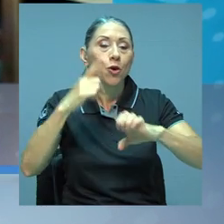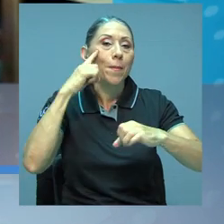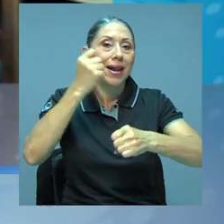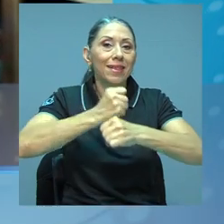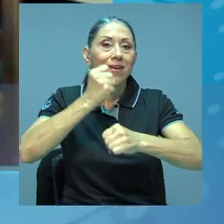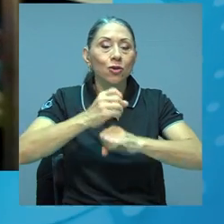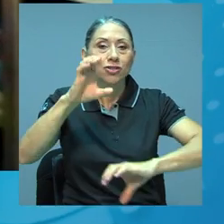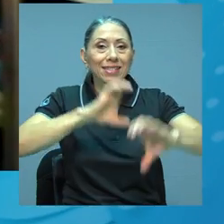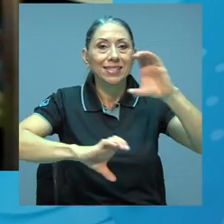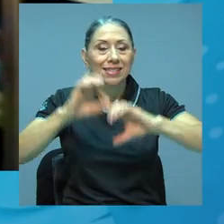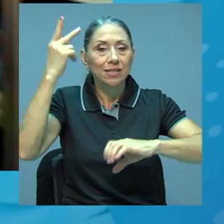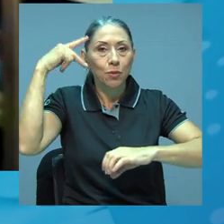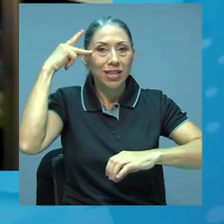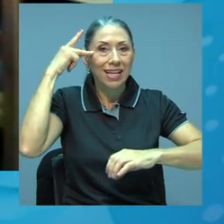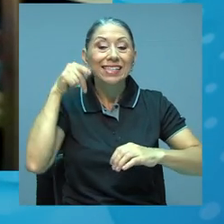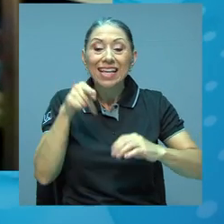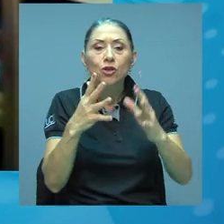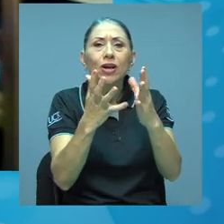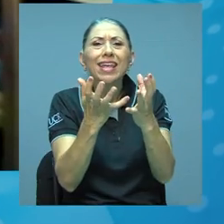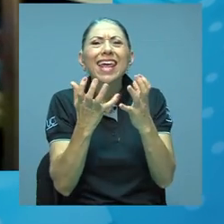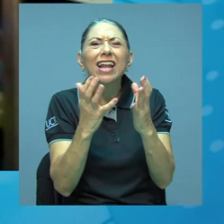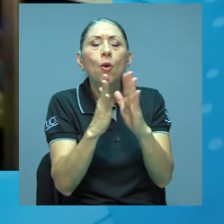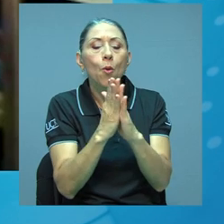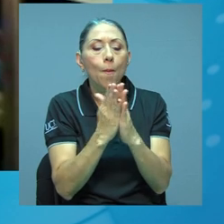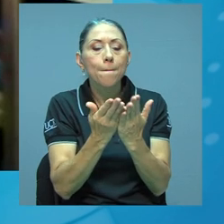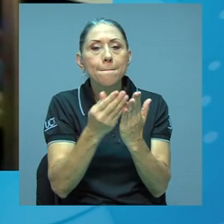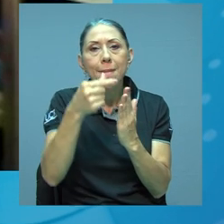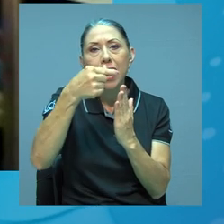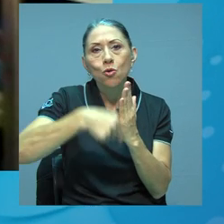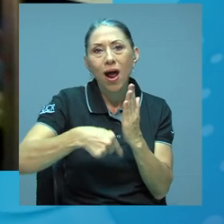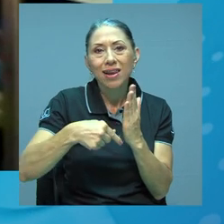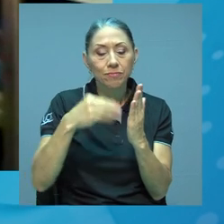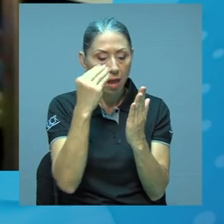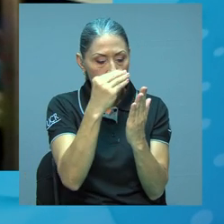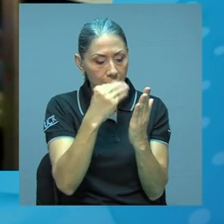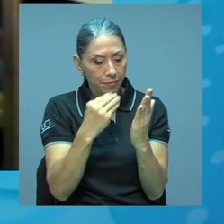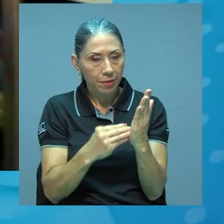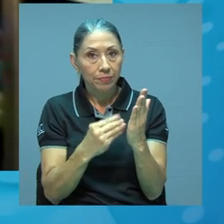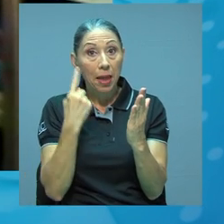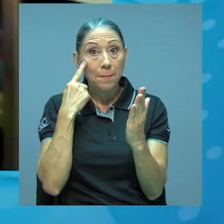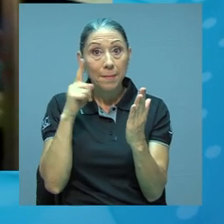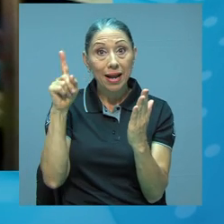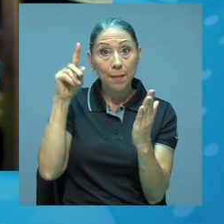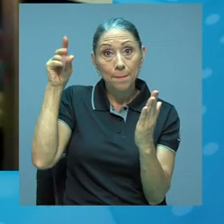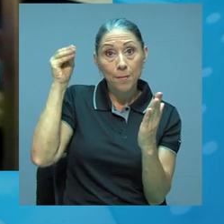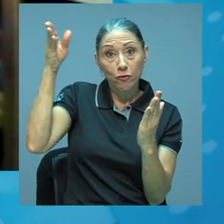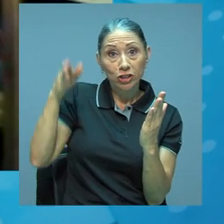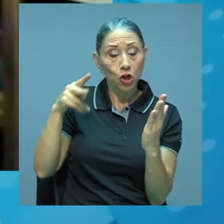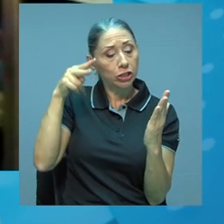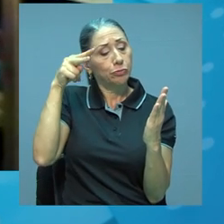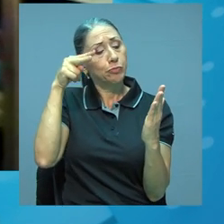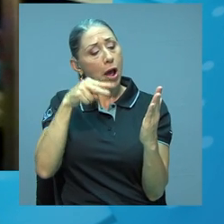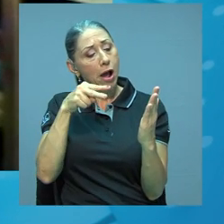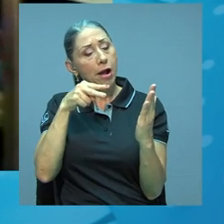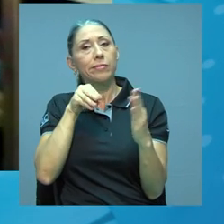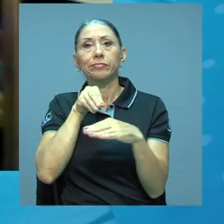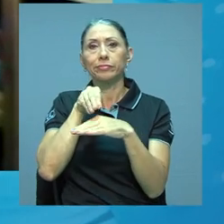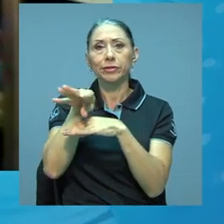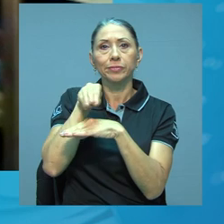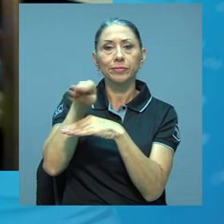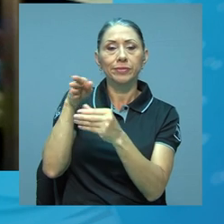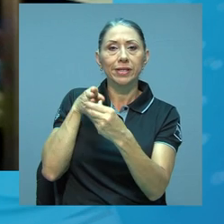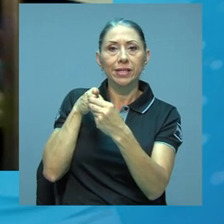políticas, que esto pretende ser un manual y una orientación, un documento de orientación para el profesorado. Y también